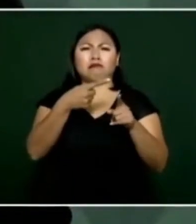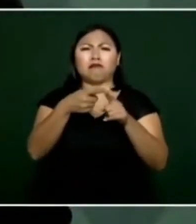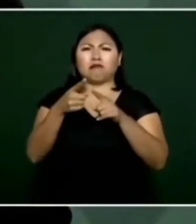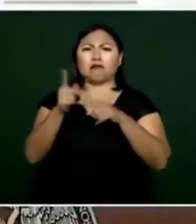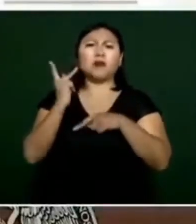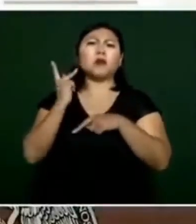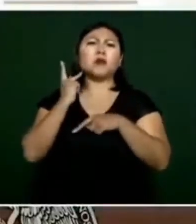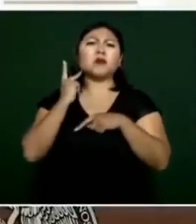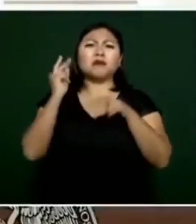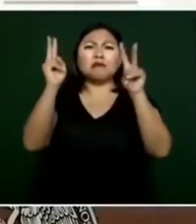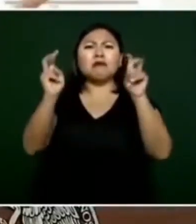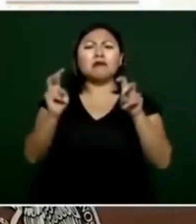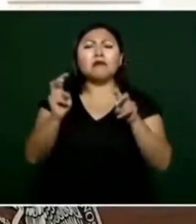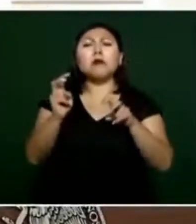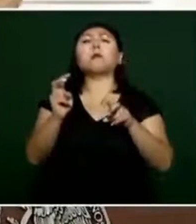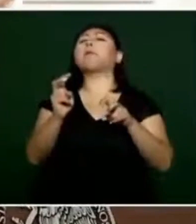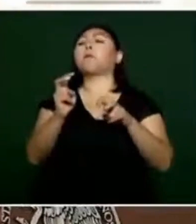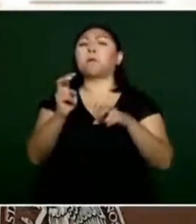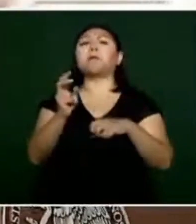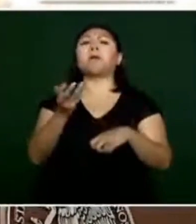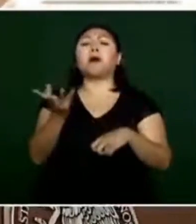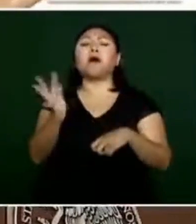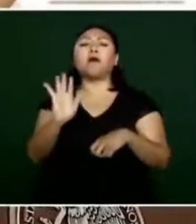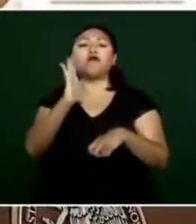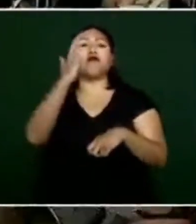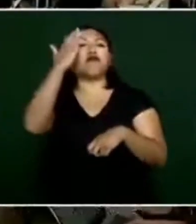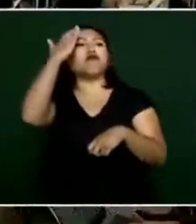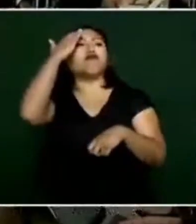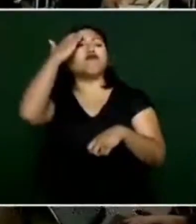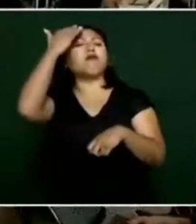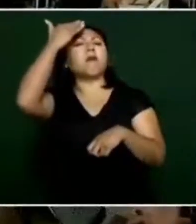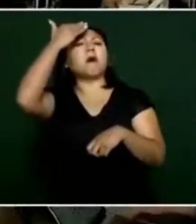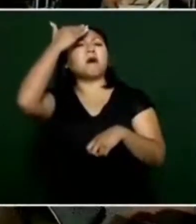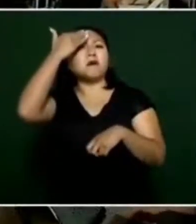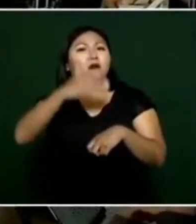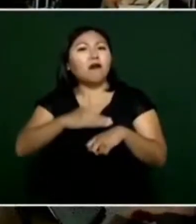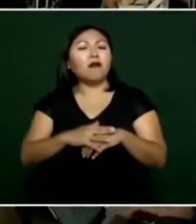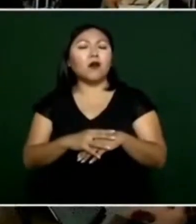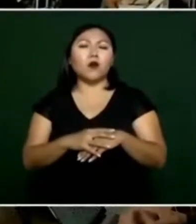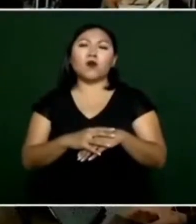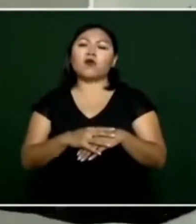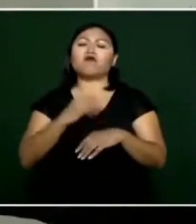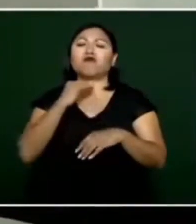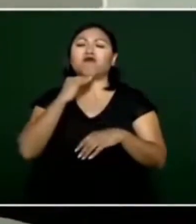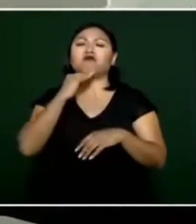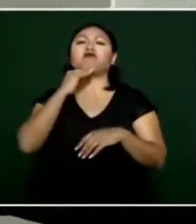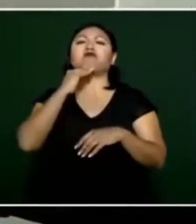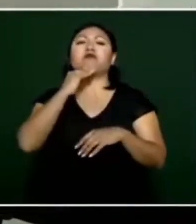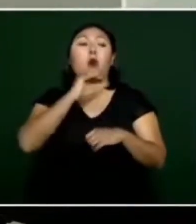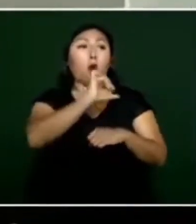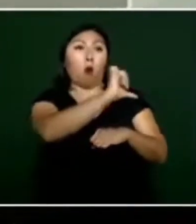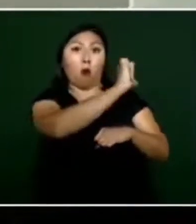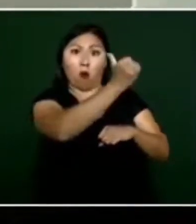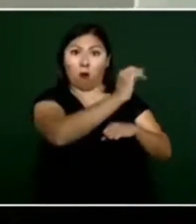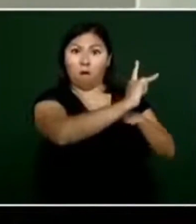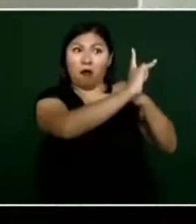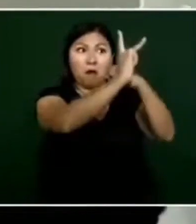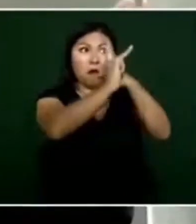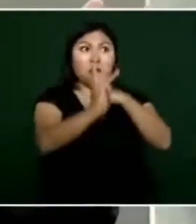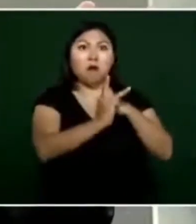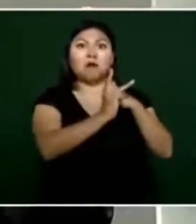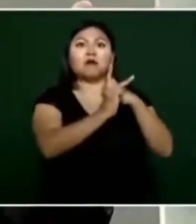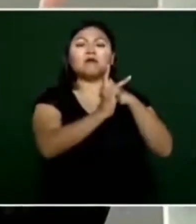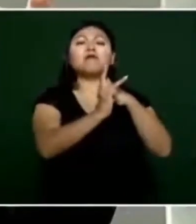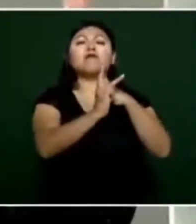yo con todo respeto les digo que se hace una encuesta en Estados